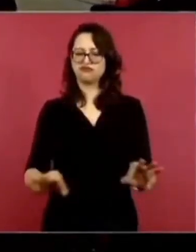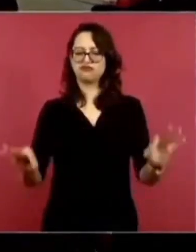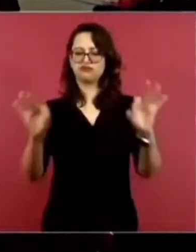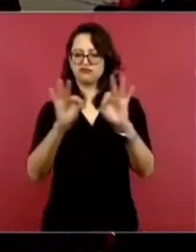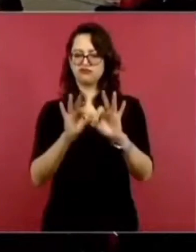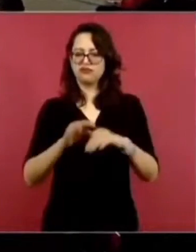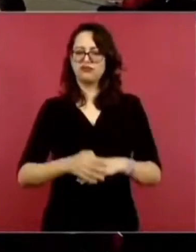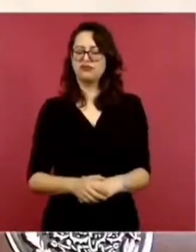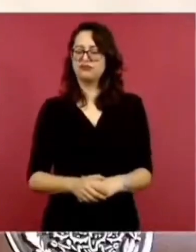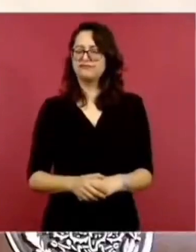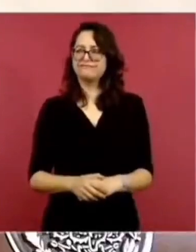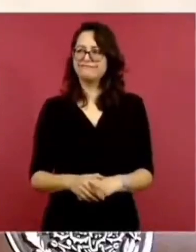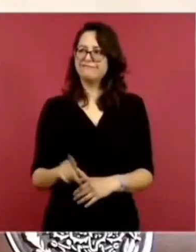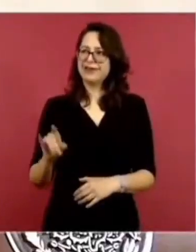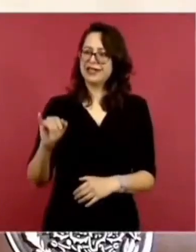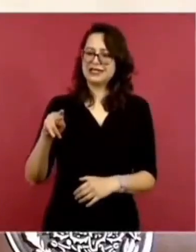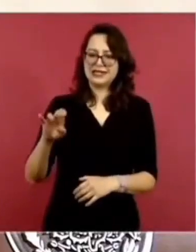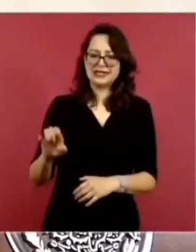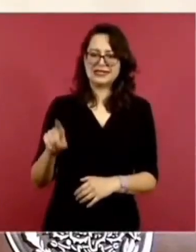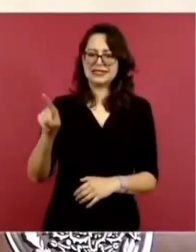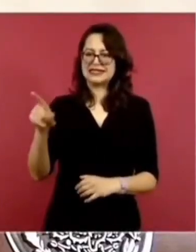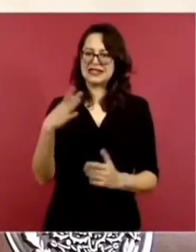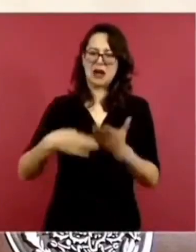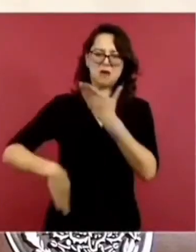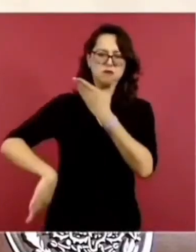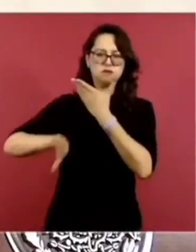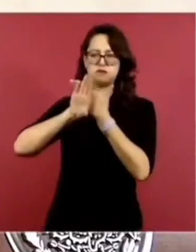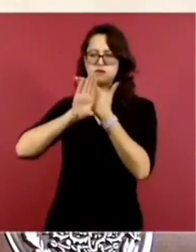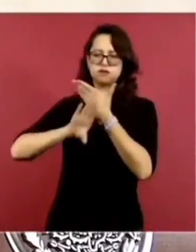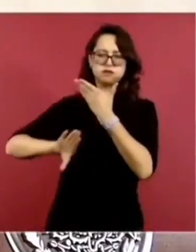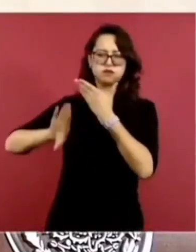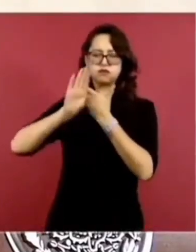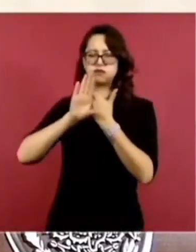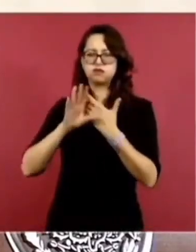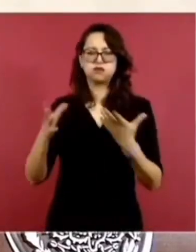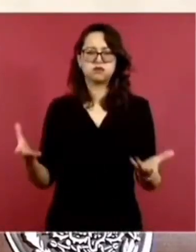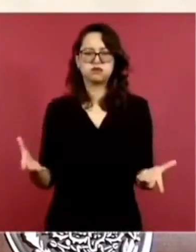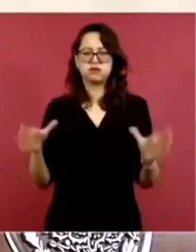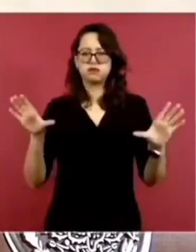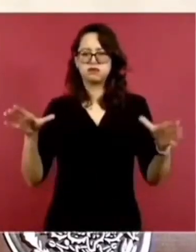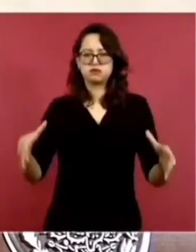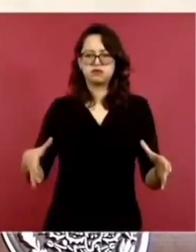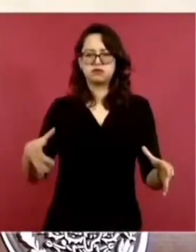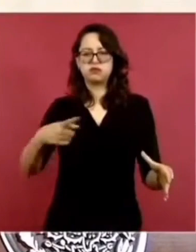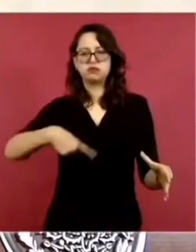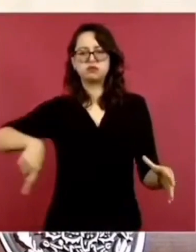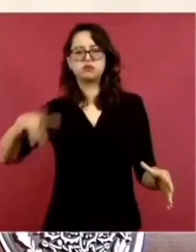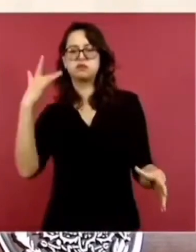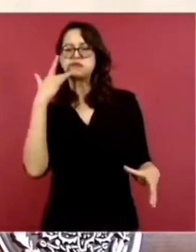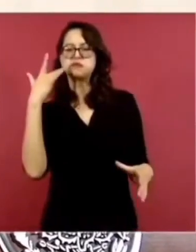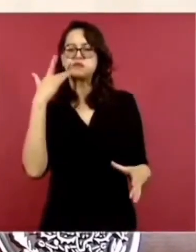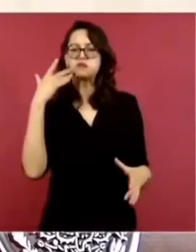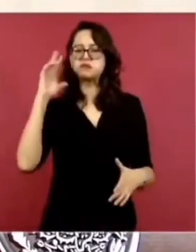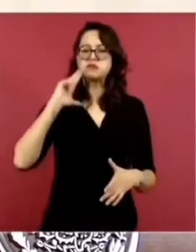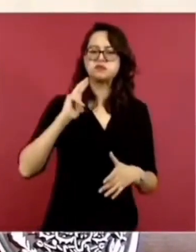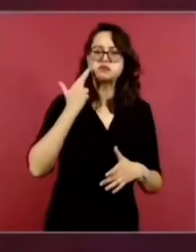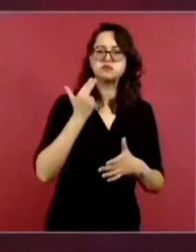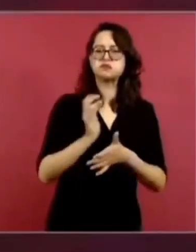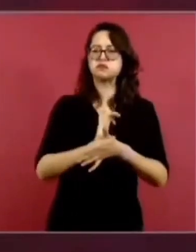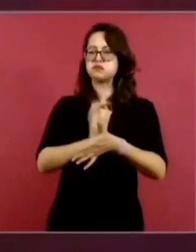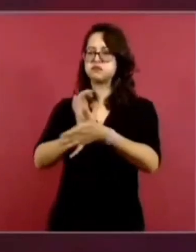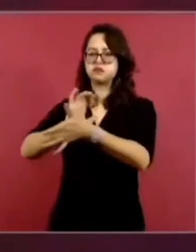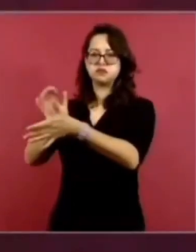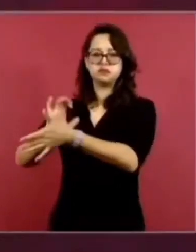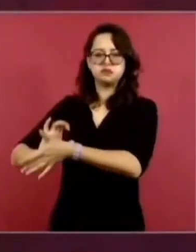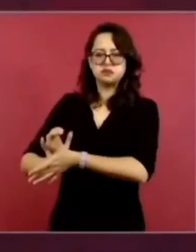son reaccionarios y clasistas y racistas y están en favor de la corrupción que no se enojen